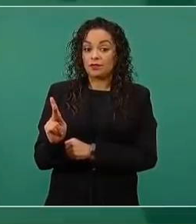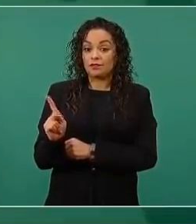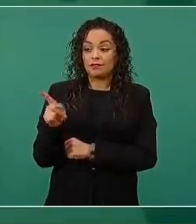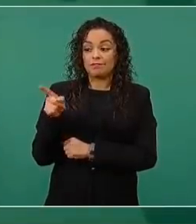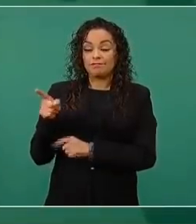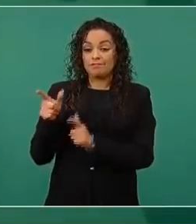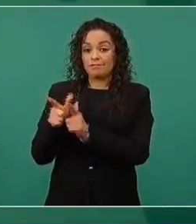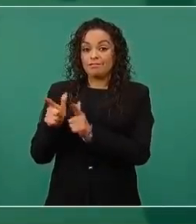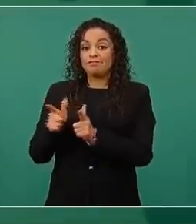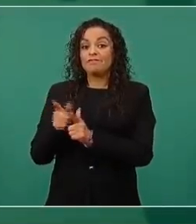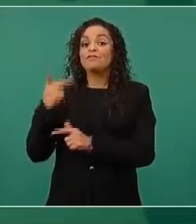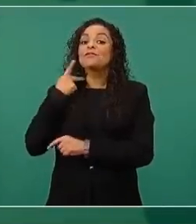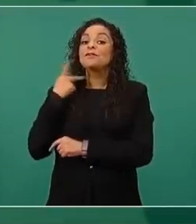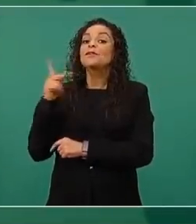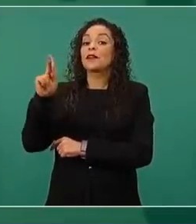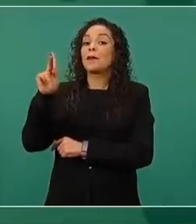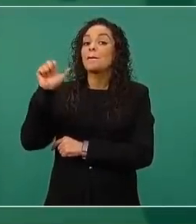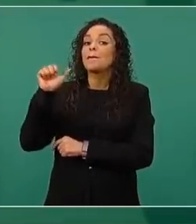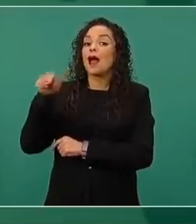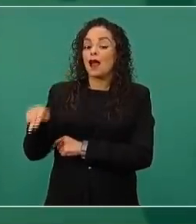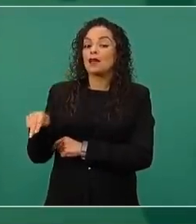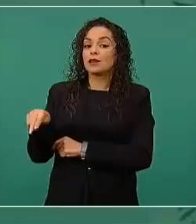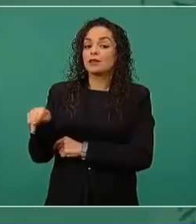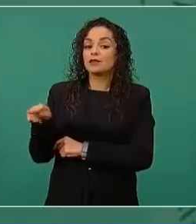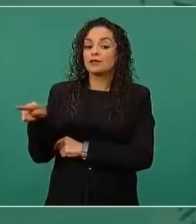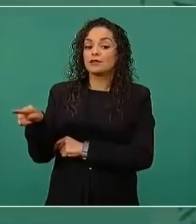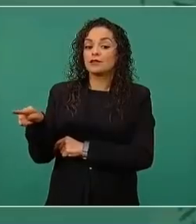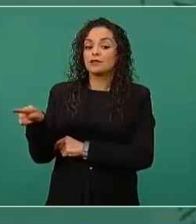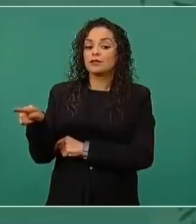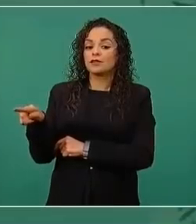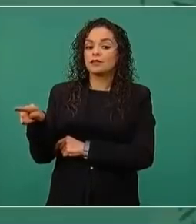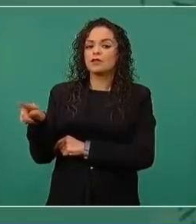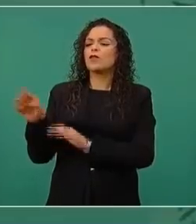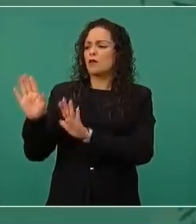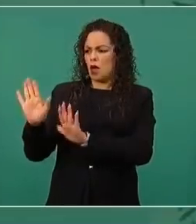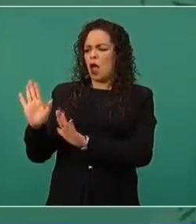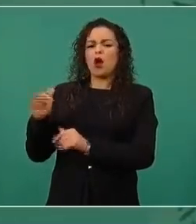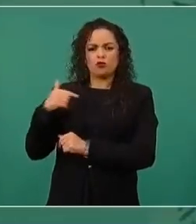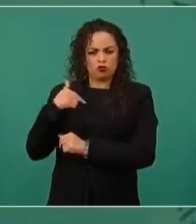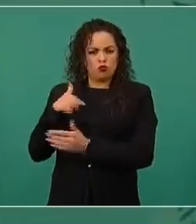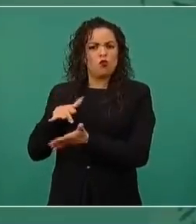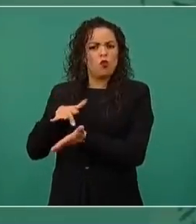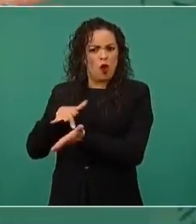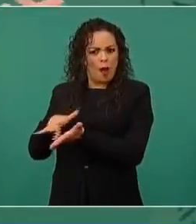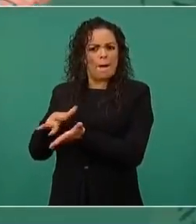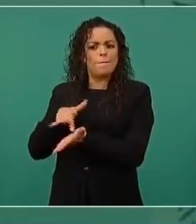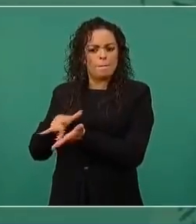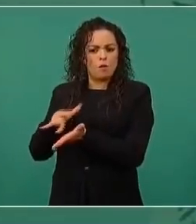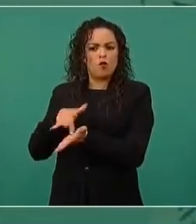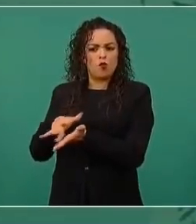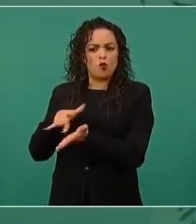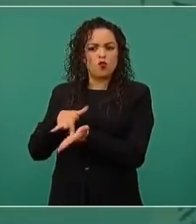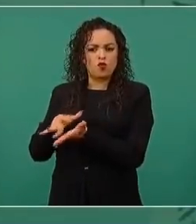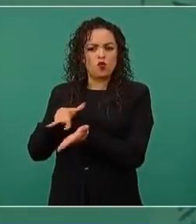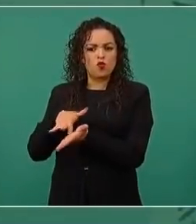dice yo ayudo, yo apoyo, pero no